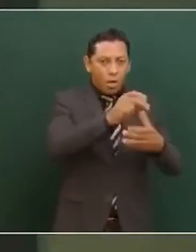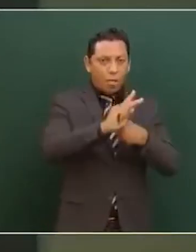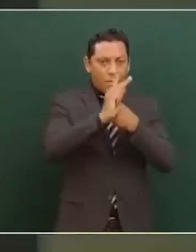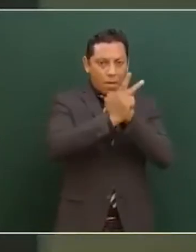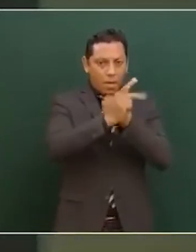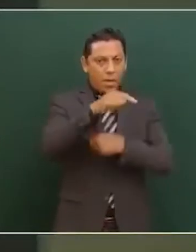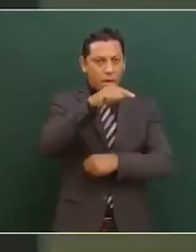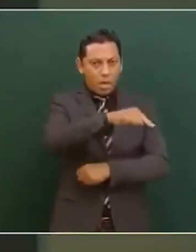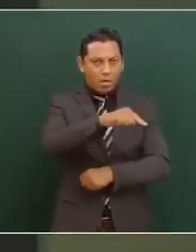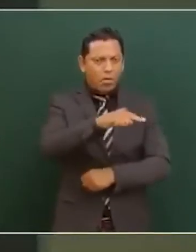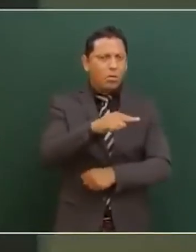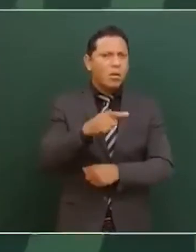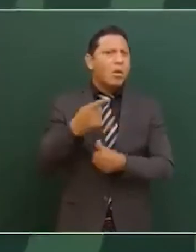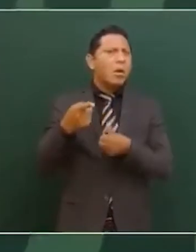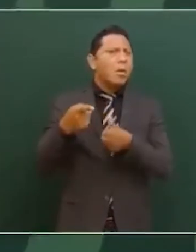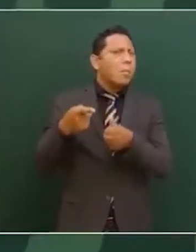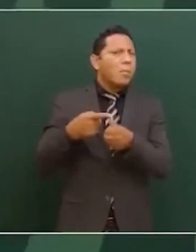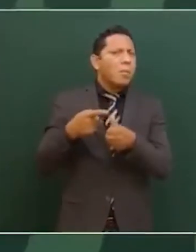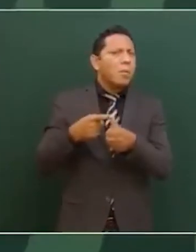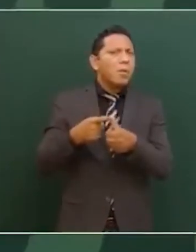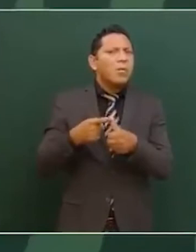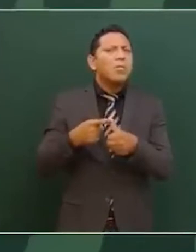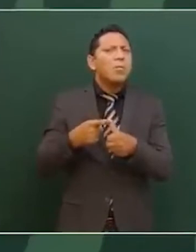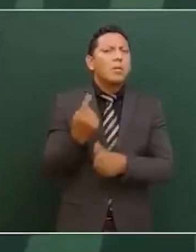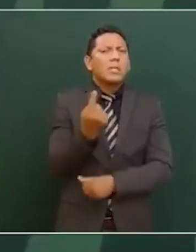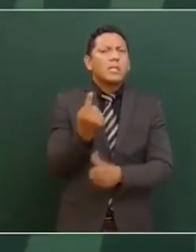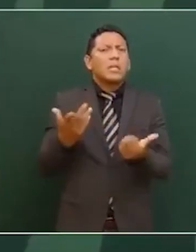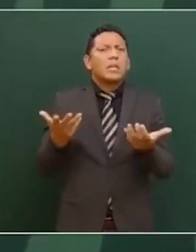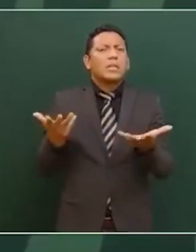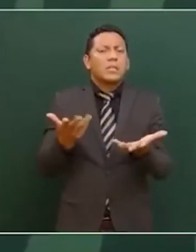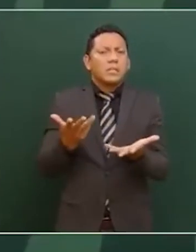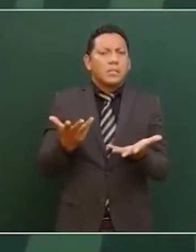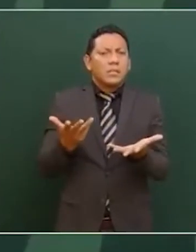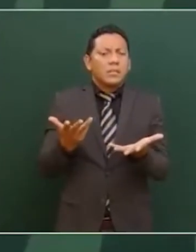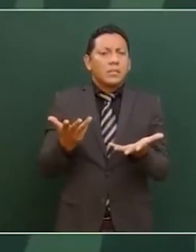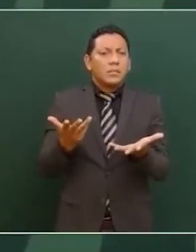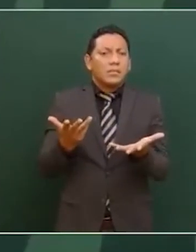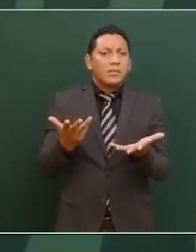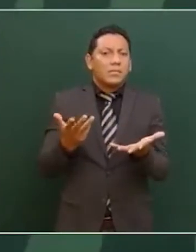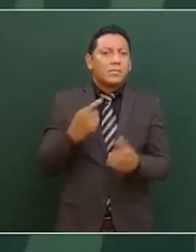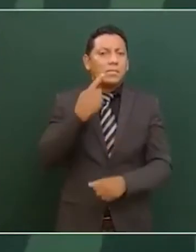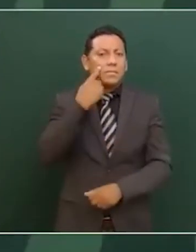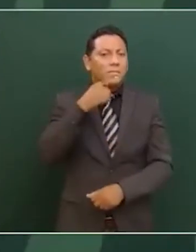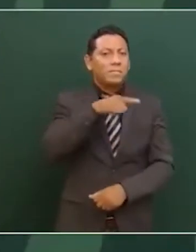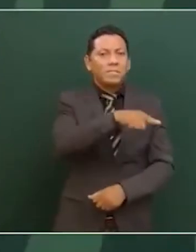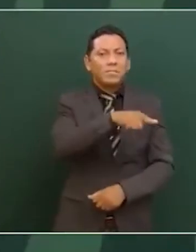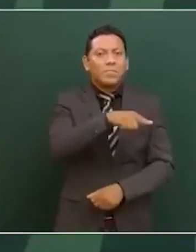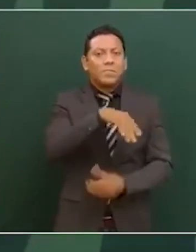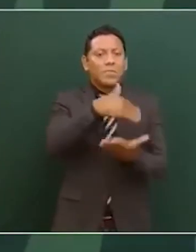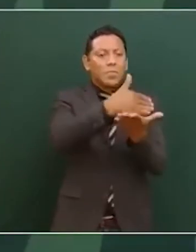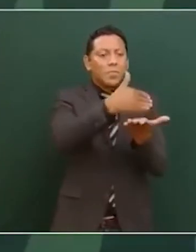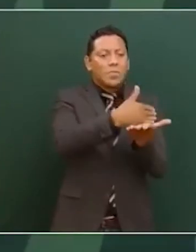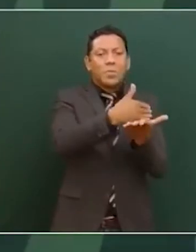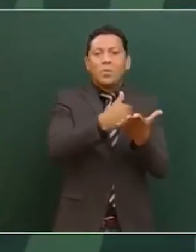lo primero que se debería hacer es suspender el bloqueo.